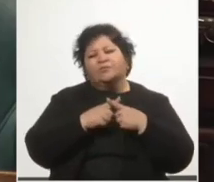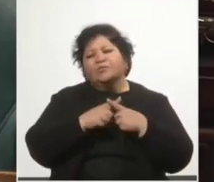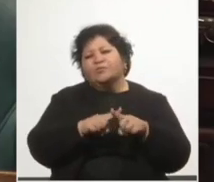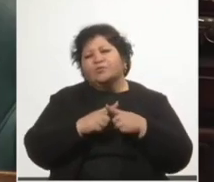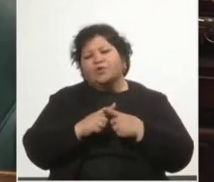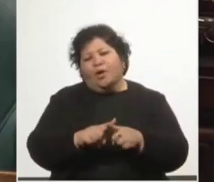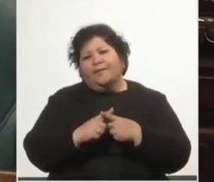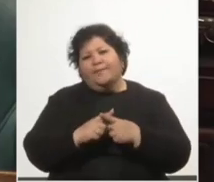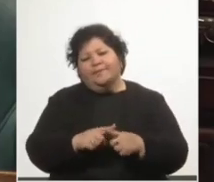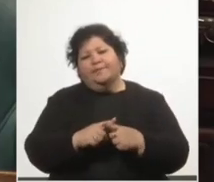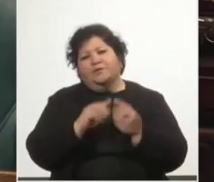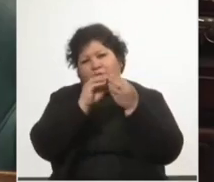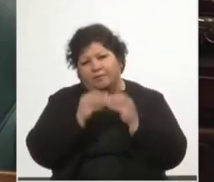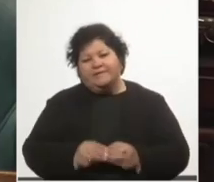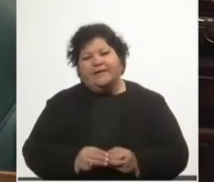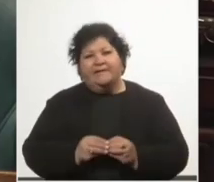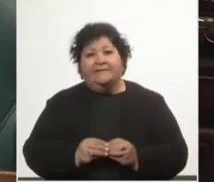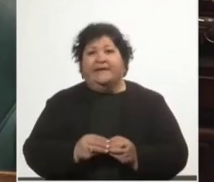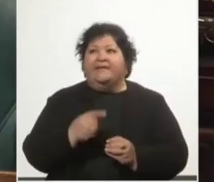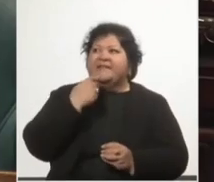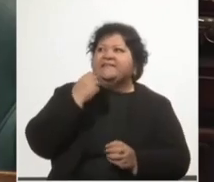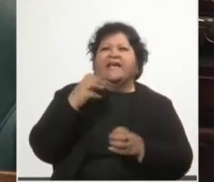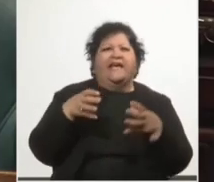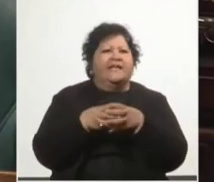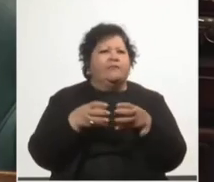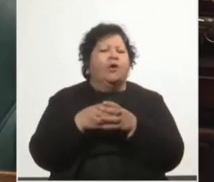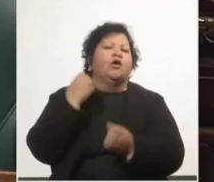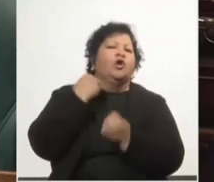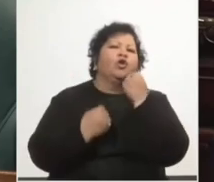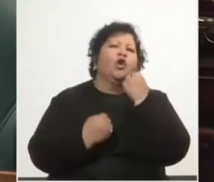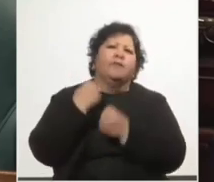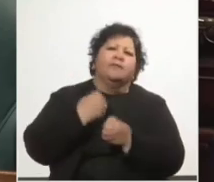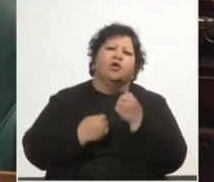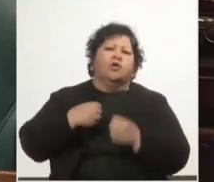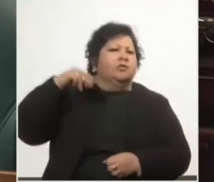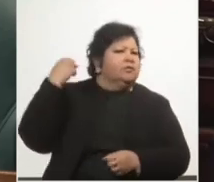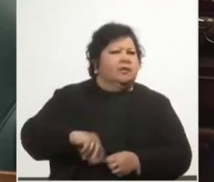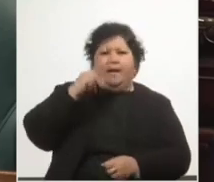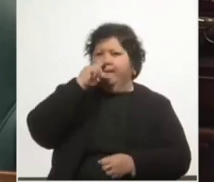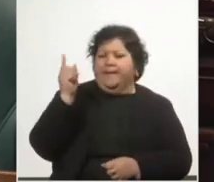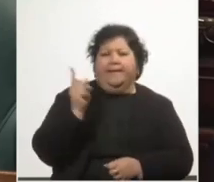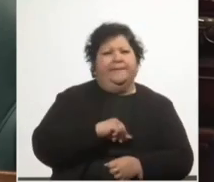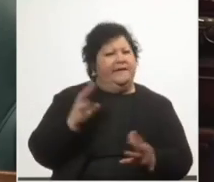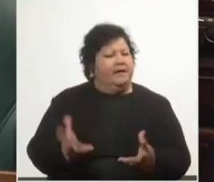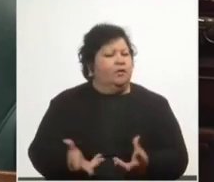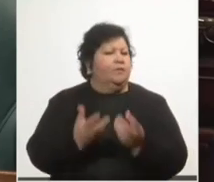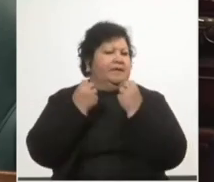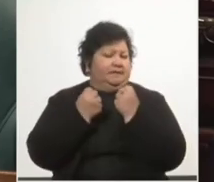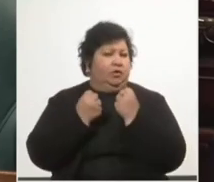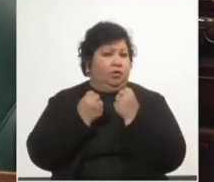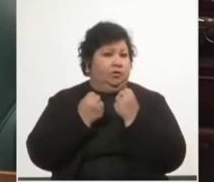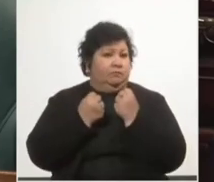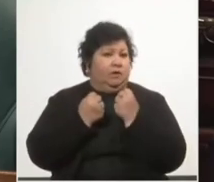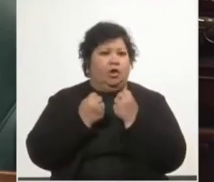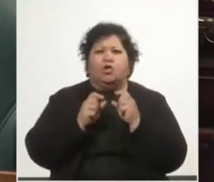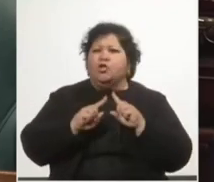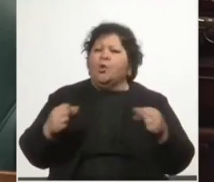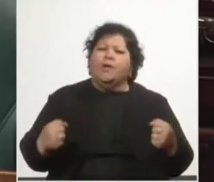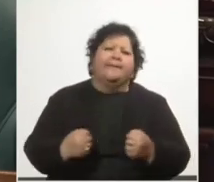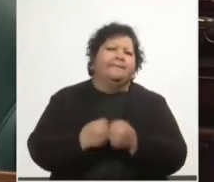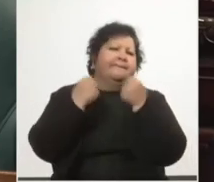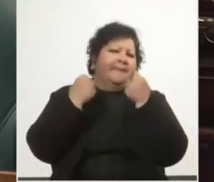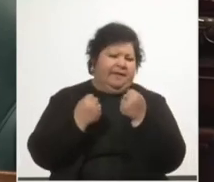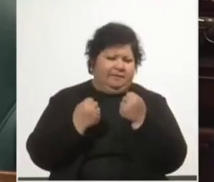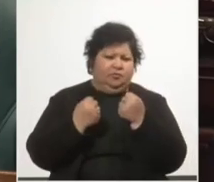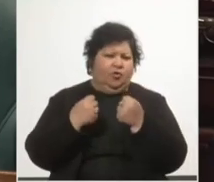nos hablaba de una rápida recuperación en forma de B corta, sin mayores efectos sobre el aparato productivo, el empleo